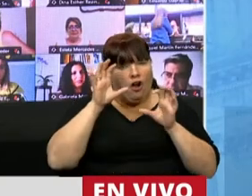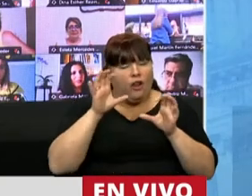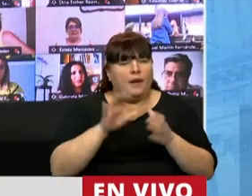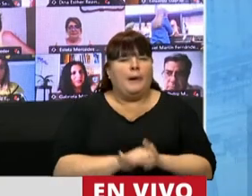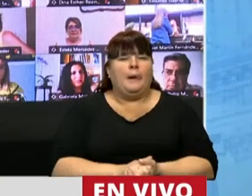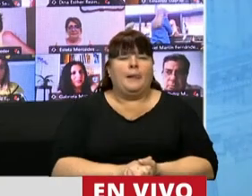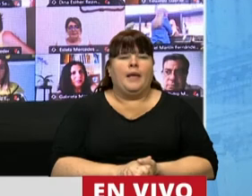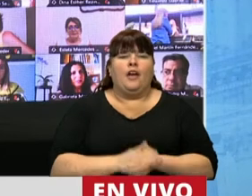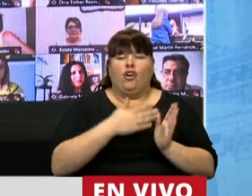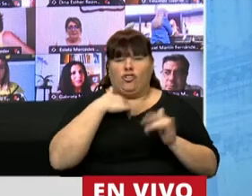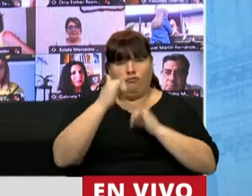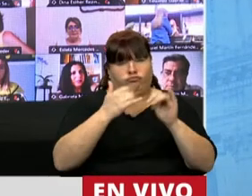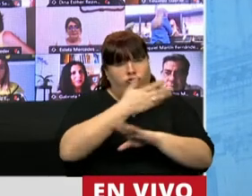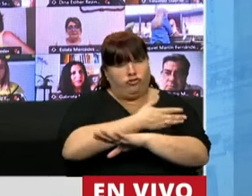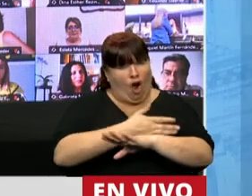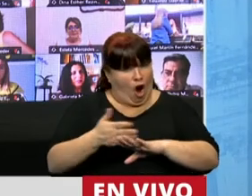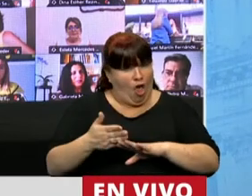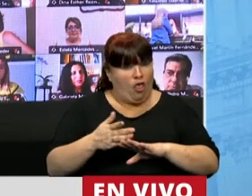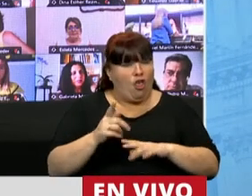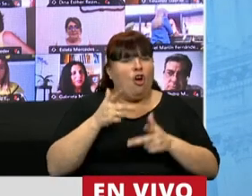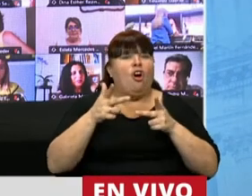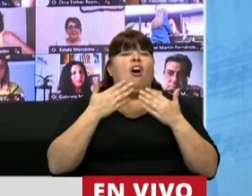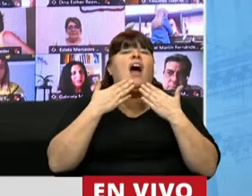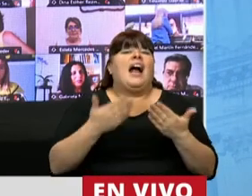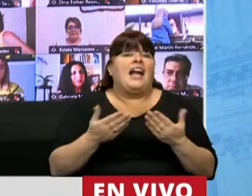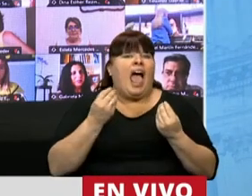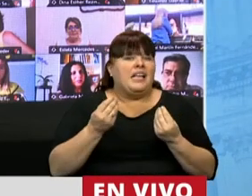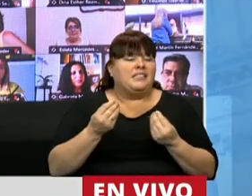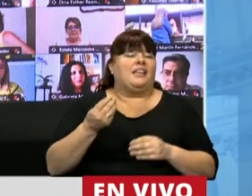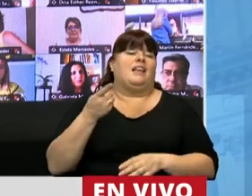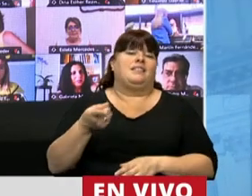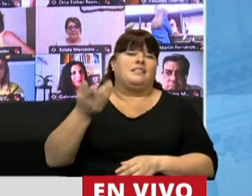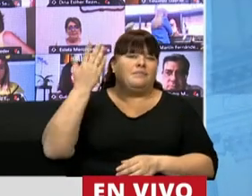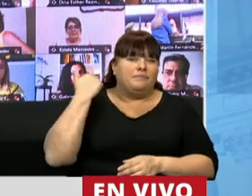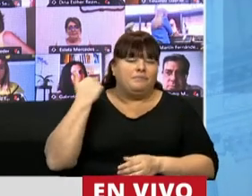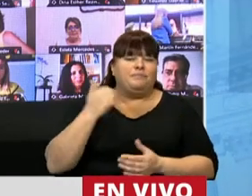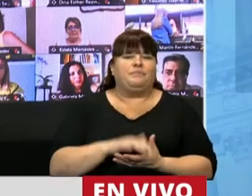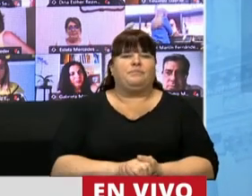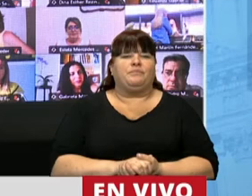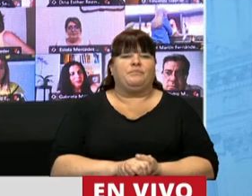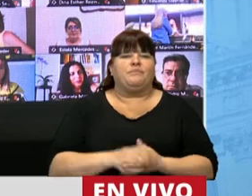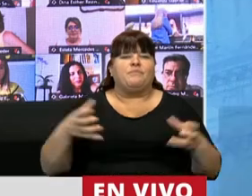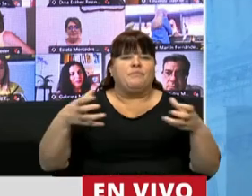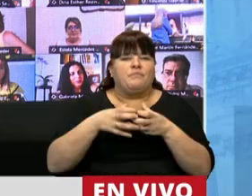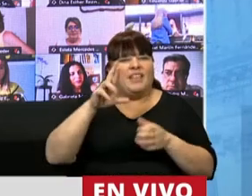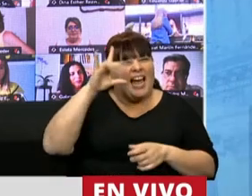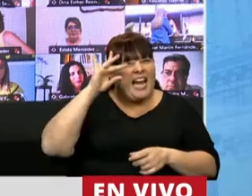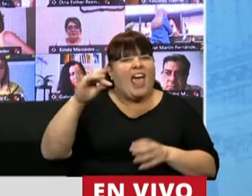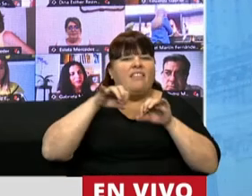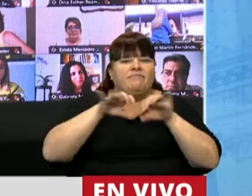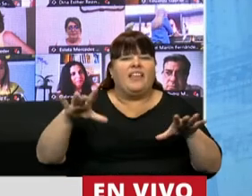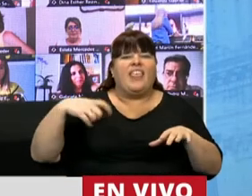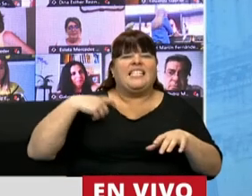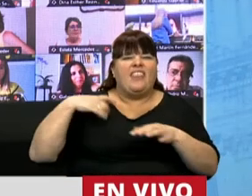que todo esto que digo no hubiera sido posible si no hubiera existido la red intersindical